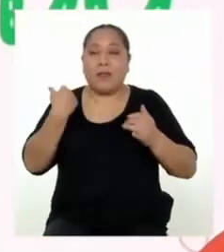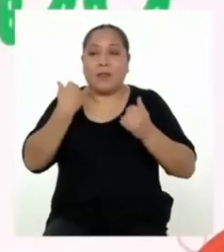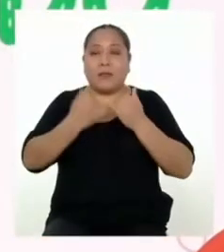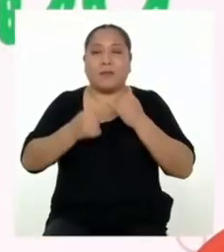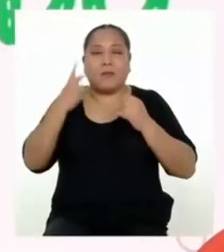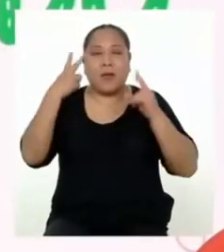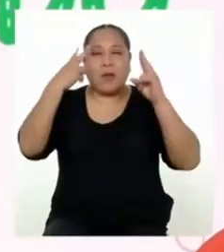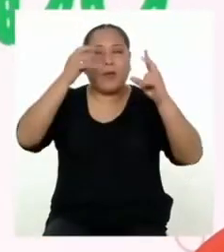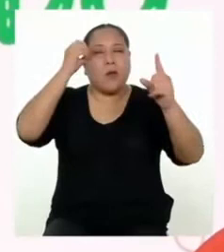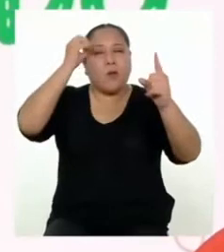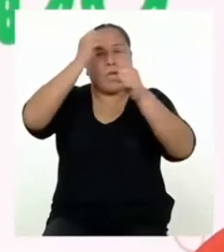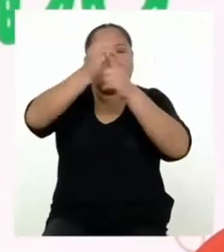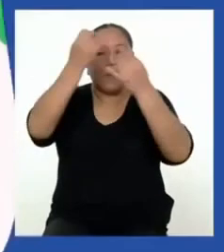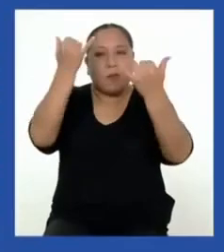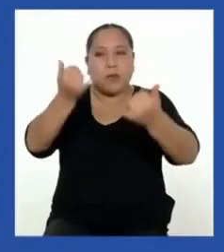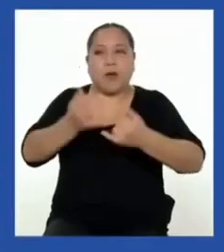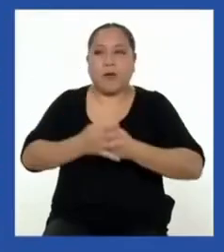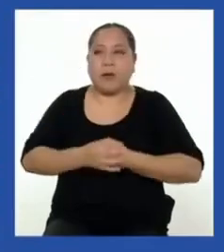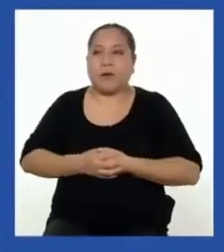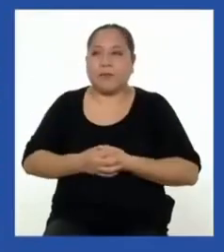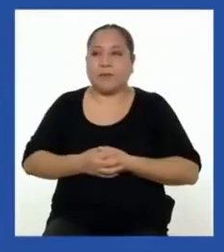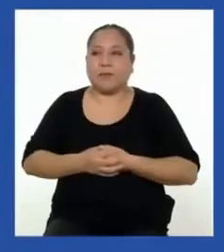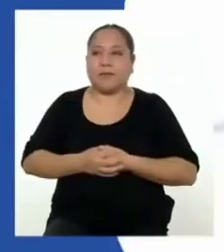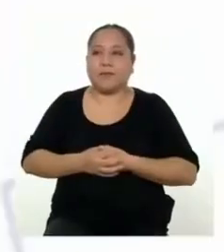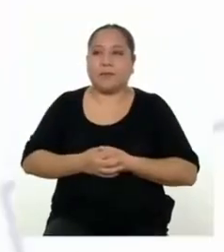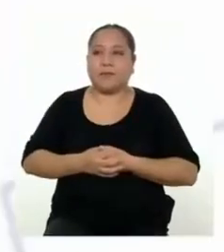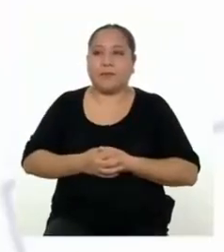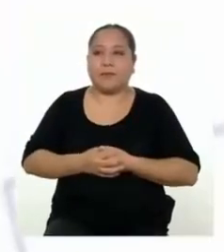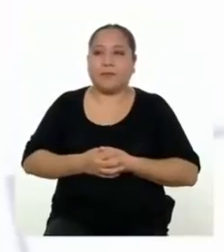veamos el reto del día. ¿Les parece?